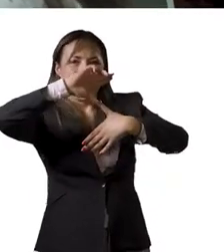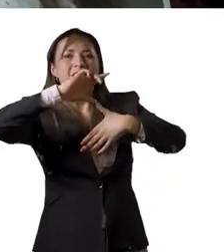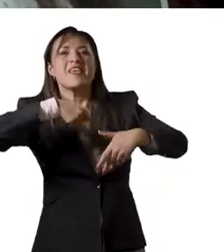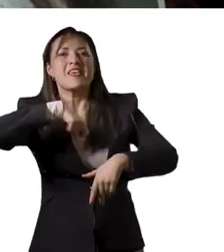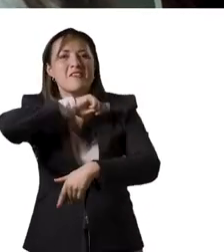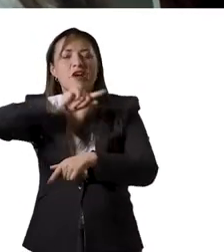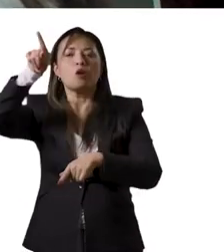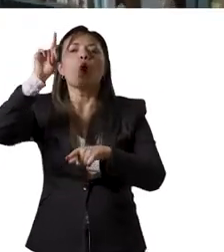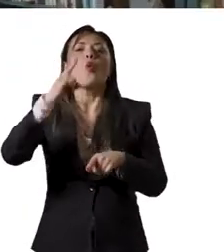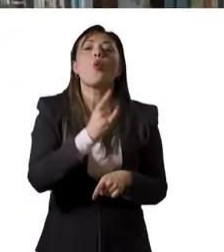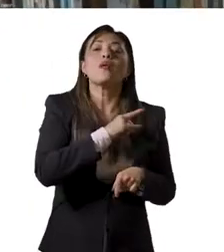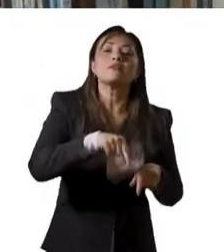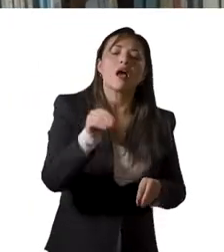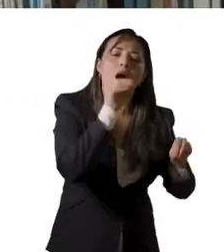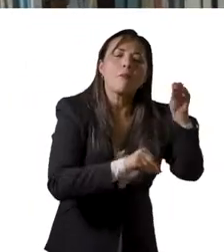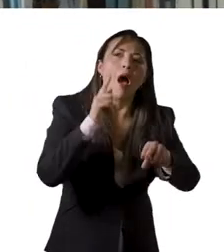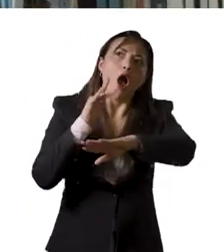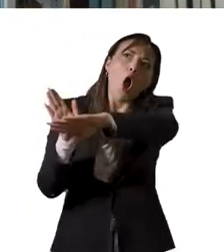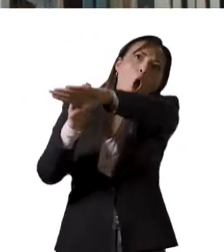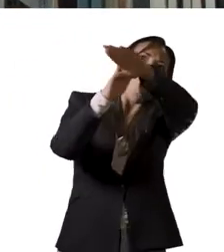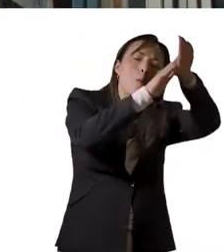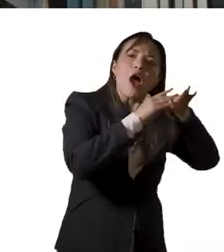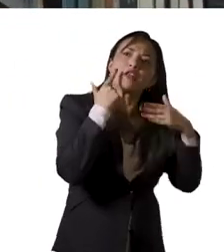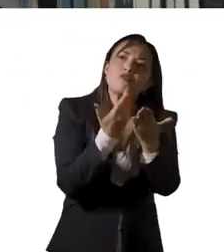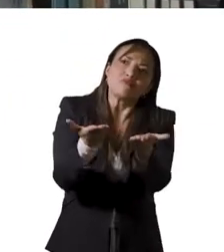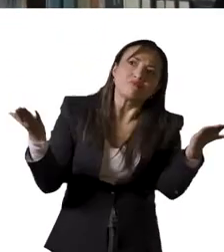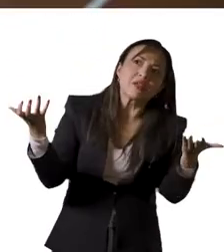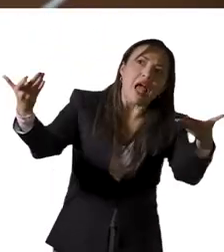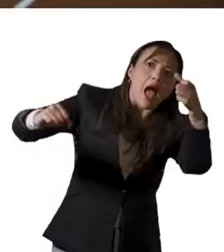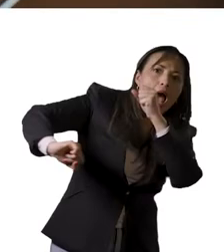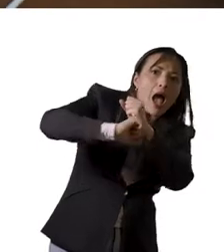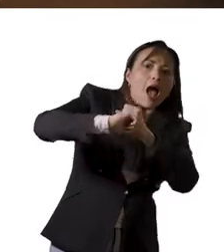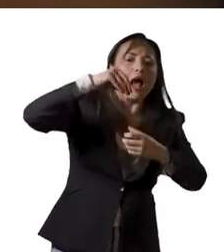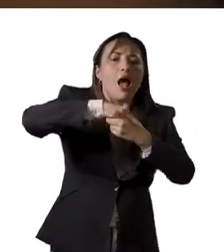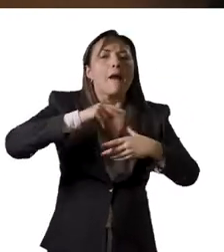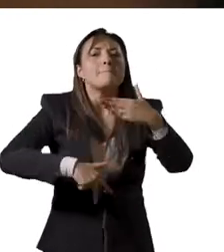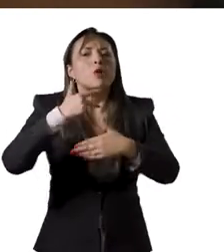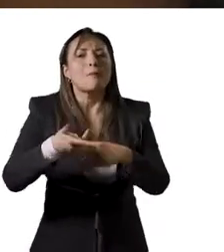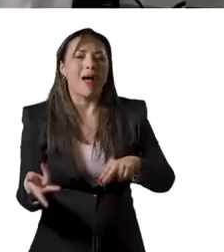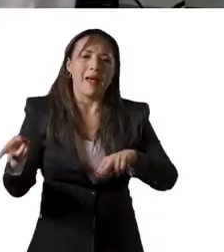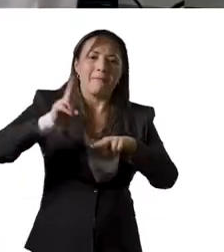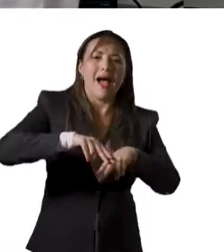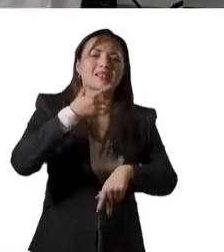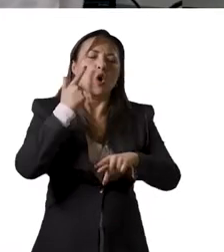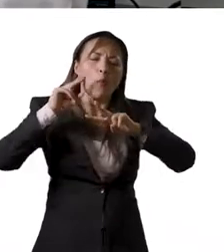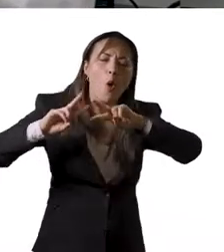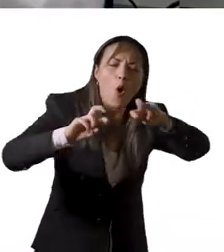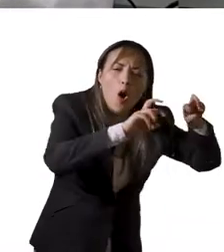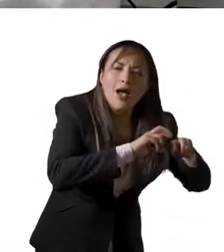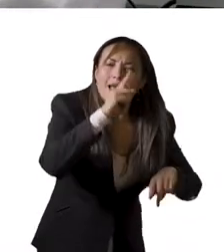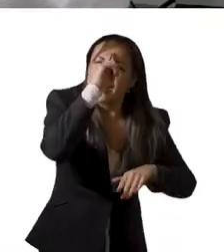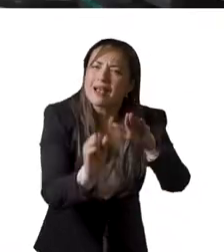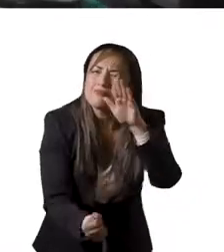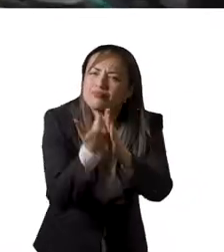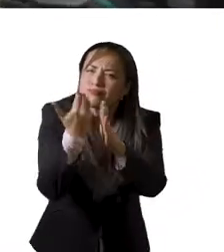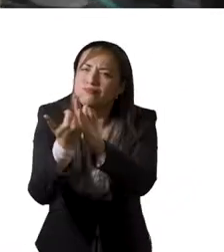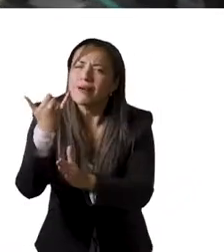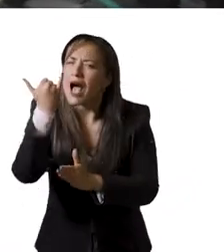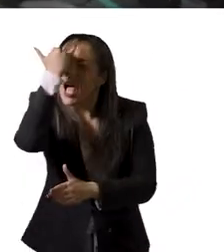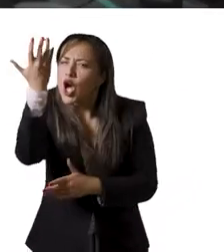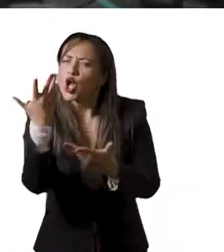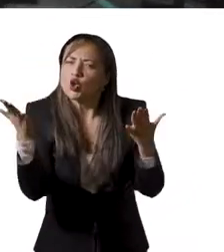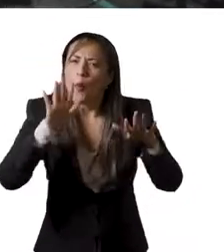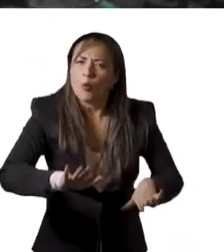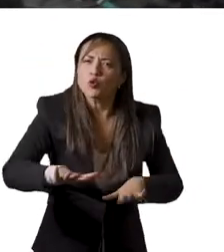iberoamericanas. La universidad desarrolló convocatorias internas de apoyo a proyectos para el fortalecimiento de la investigación, la